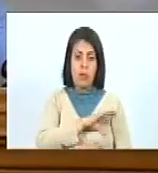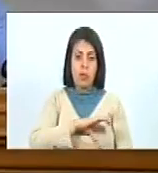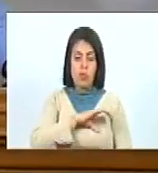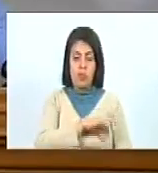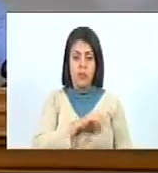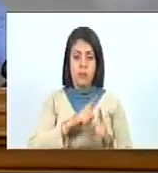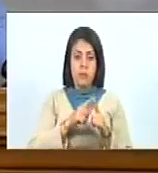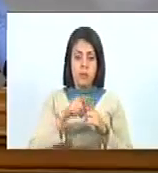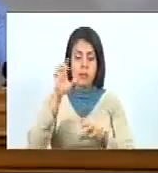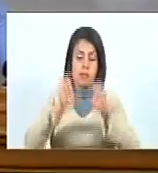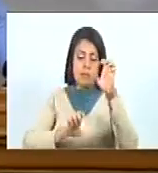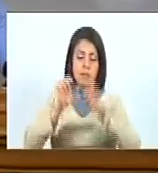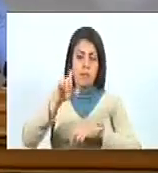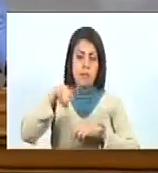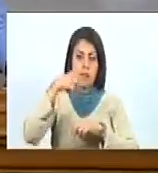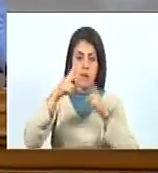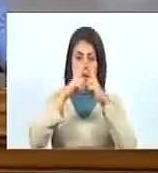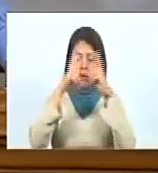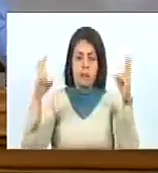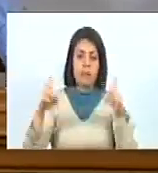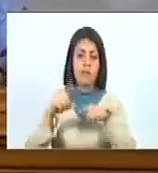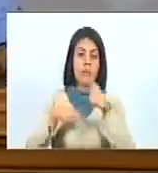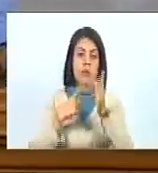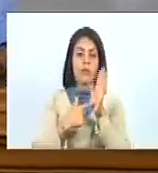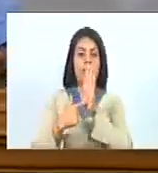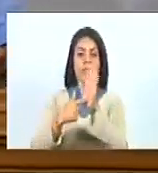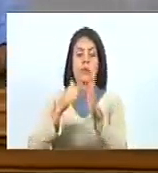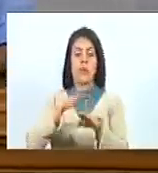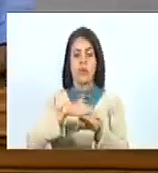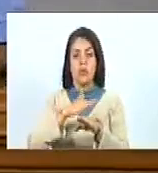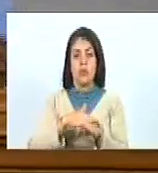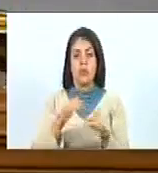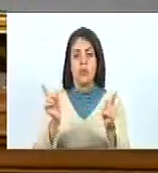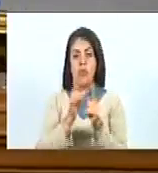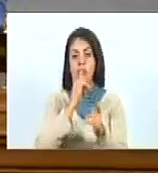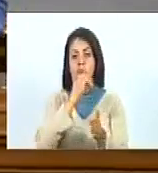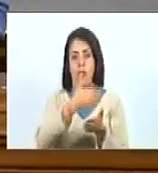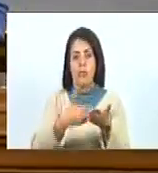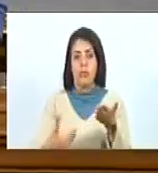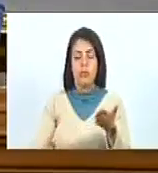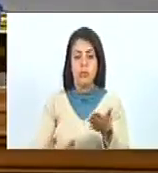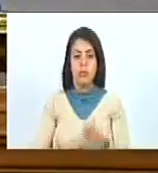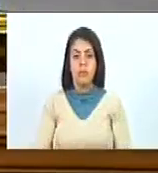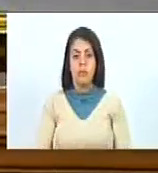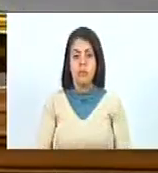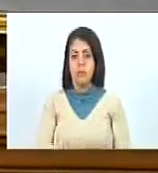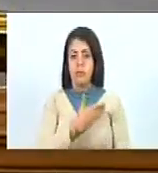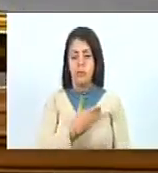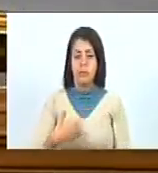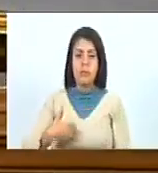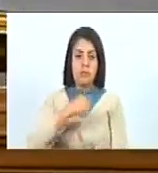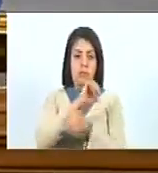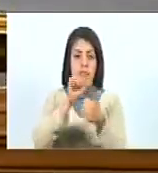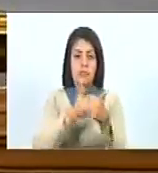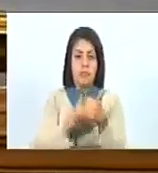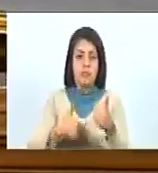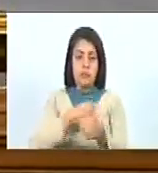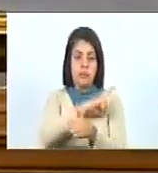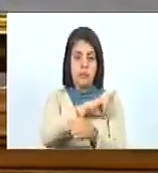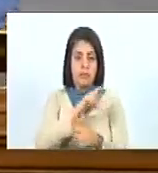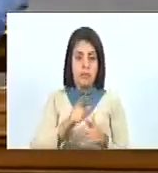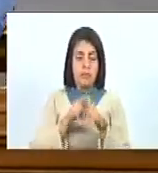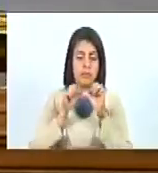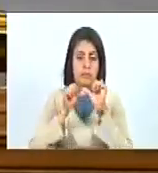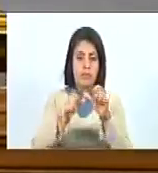y revisemos el tema mañana ahí y después ustedes nos presentan el jueves un informe presidente, vicepresidente, junta directiva de la Comisión